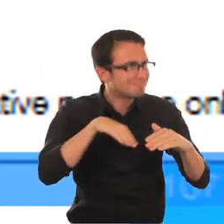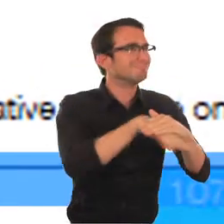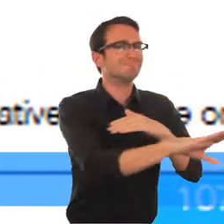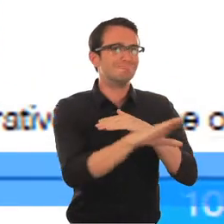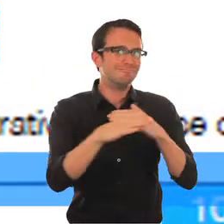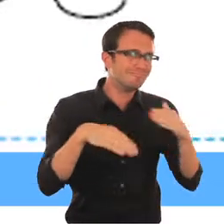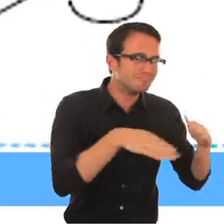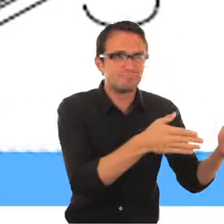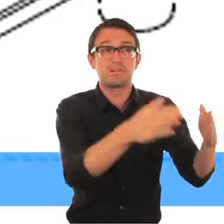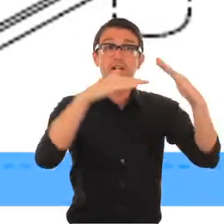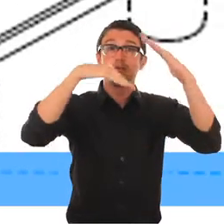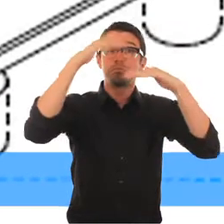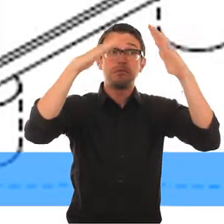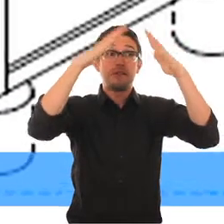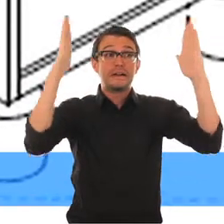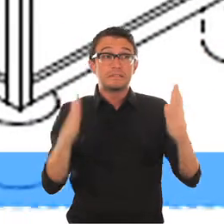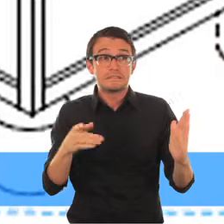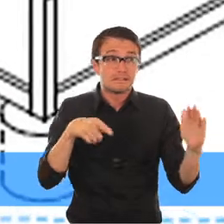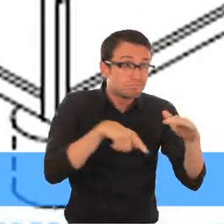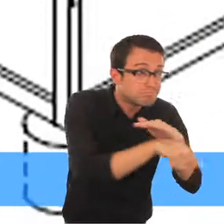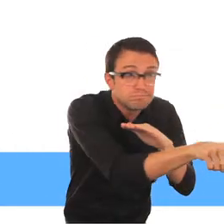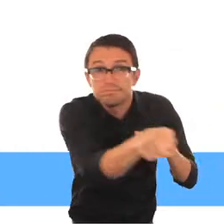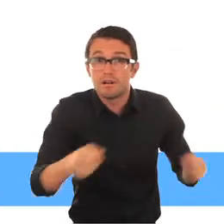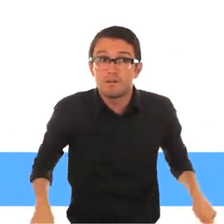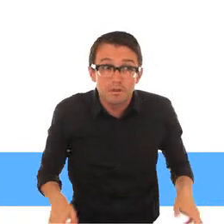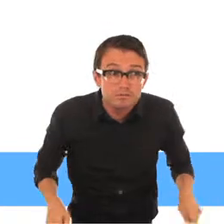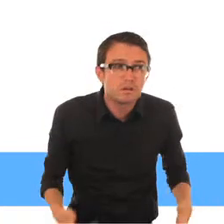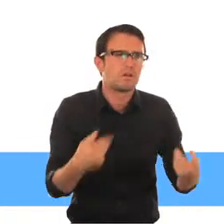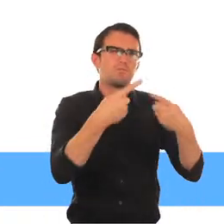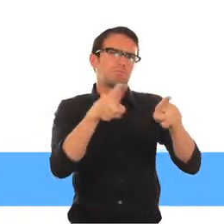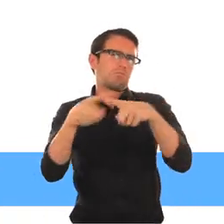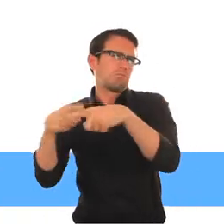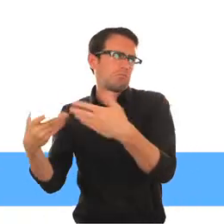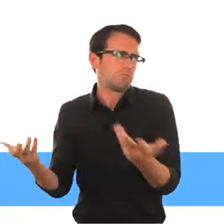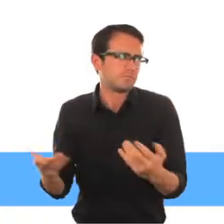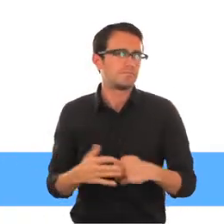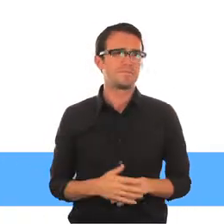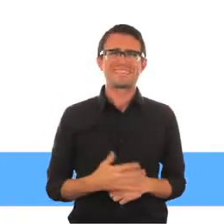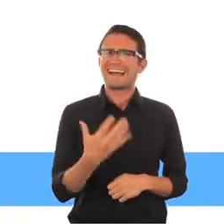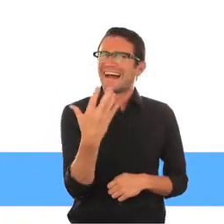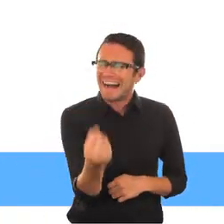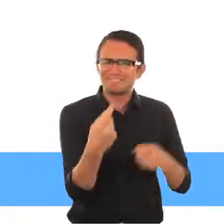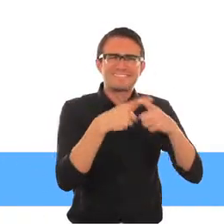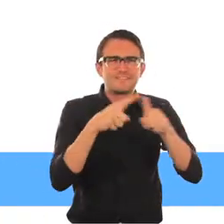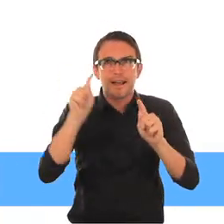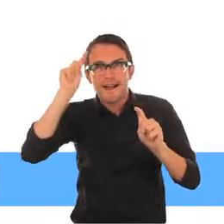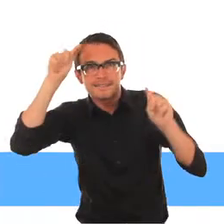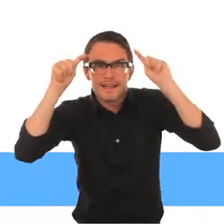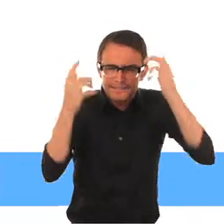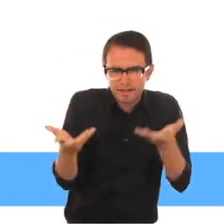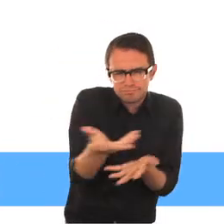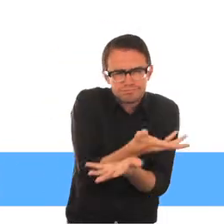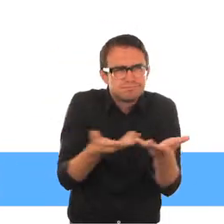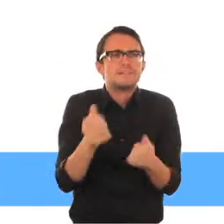de salud o una escuela Proyecto de accesibilidad en una edificación Los ejemplos de soluciones locales de bajo costo son ilimitados El Marco